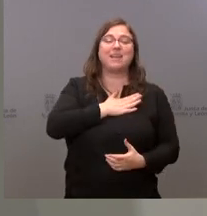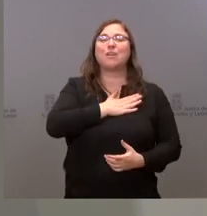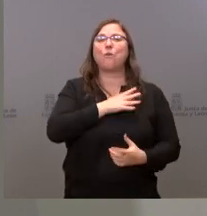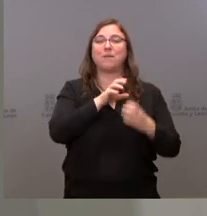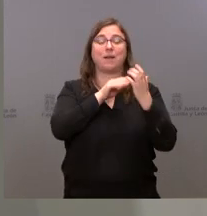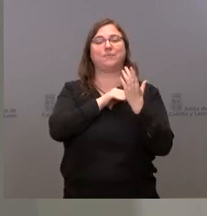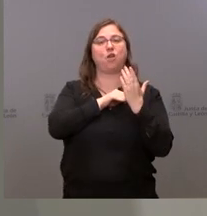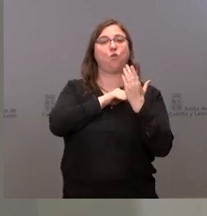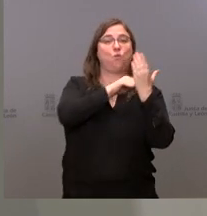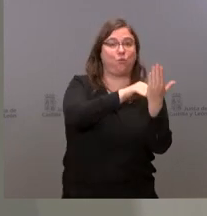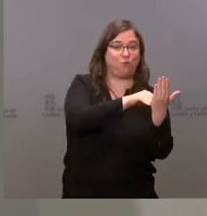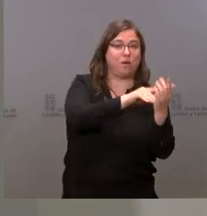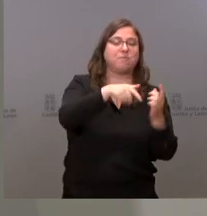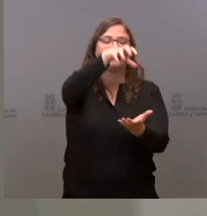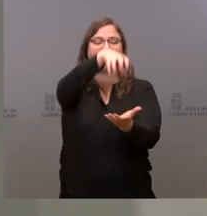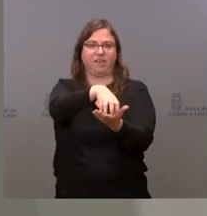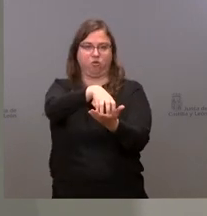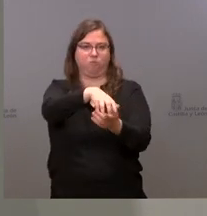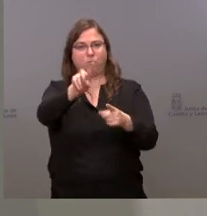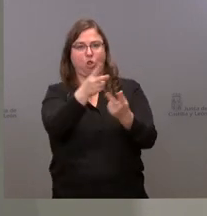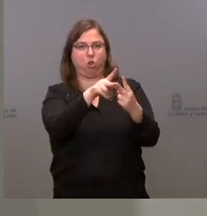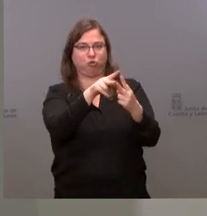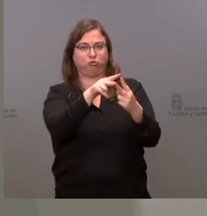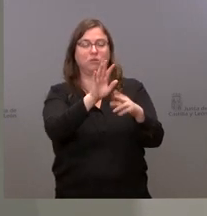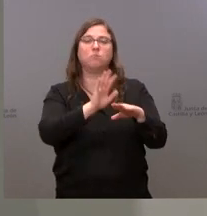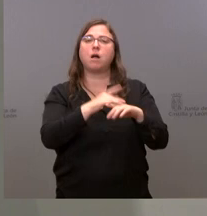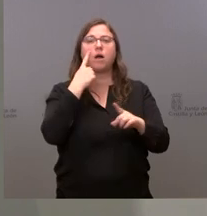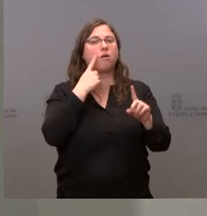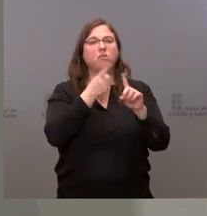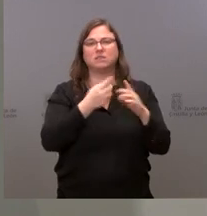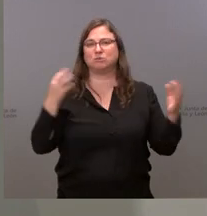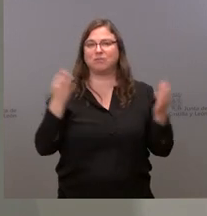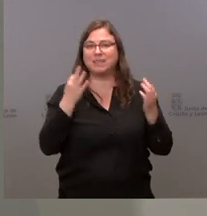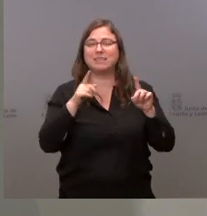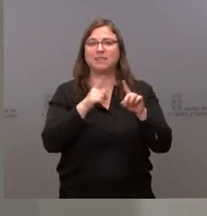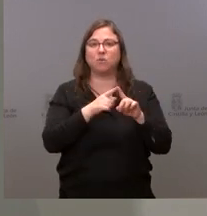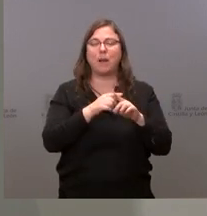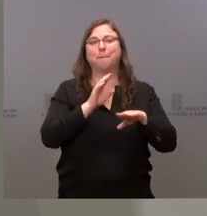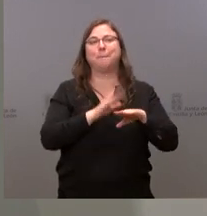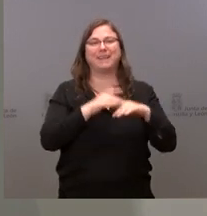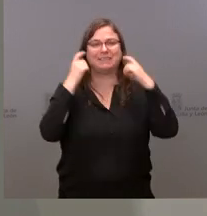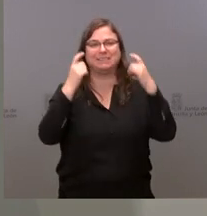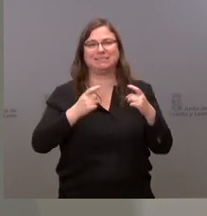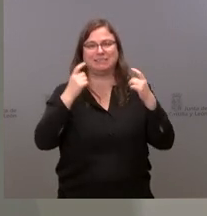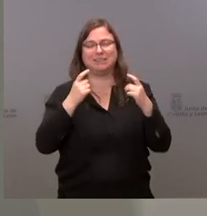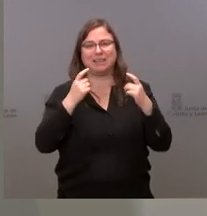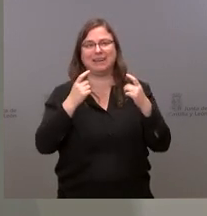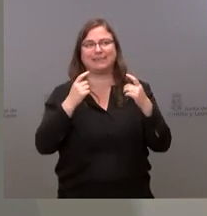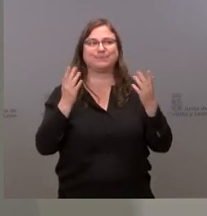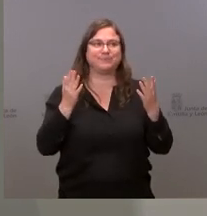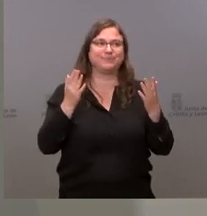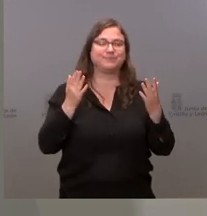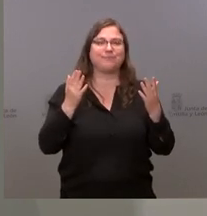y unidades móviles, con el objetivo también de evitar, pues, lógicamente,